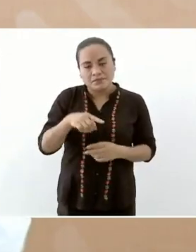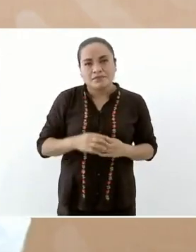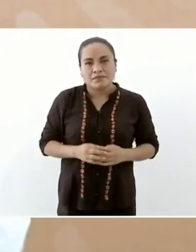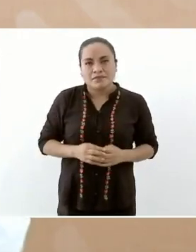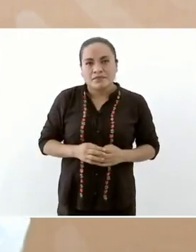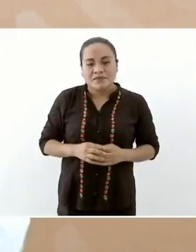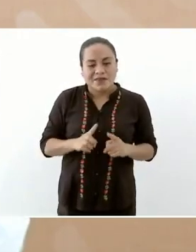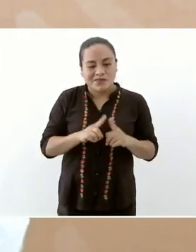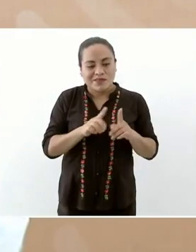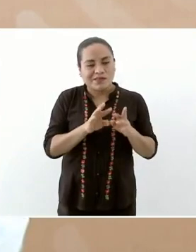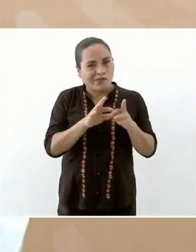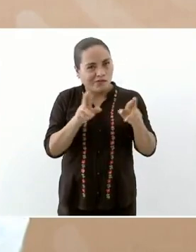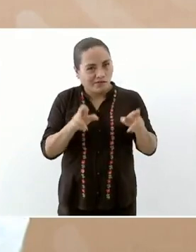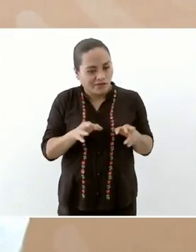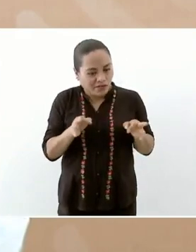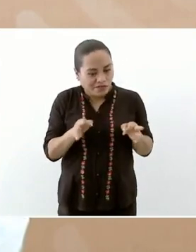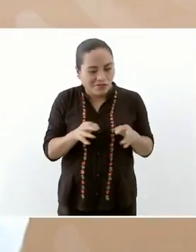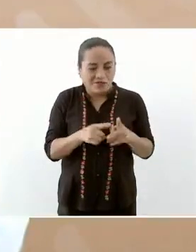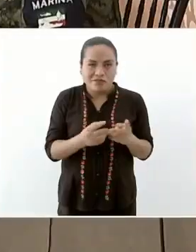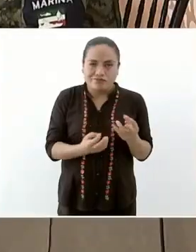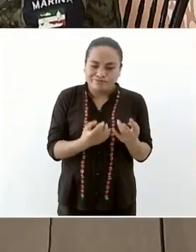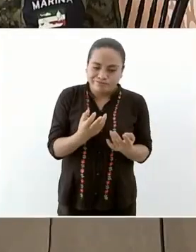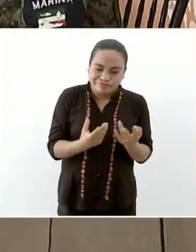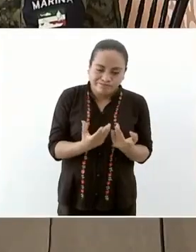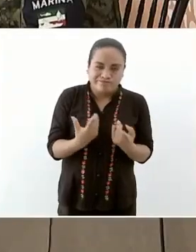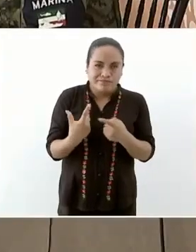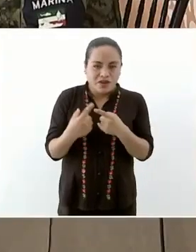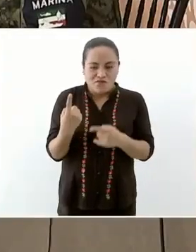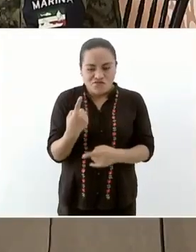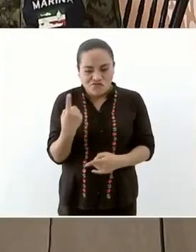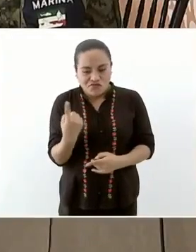electrodomésticos o en seres